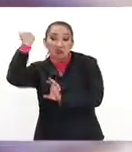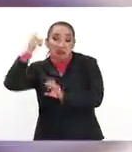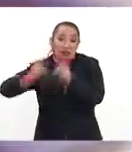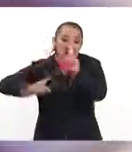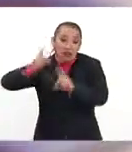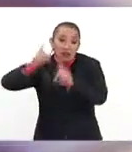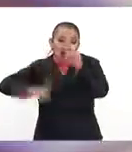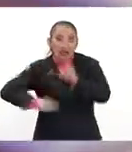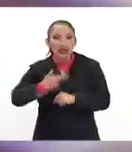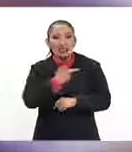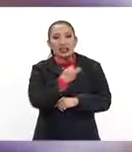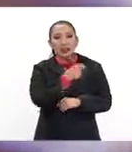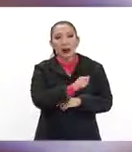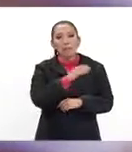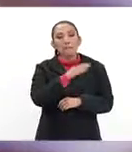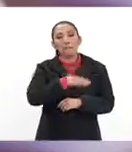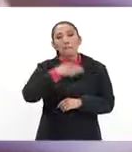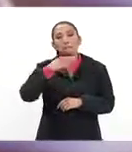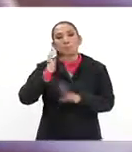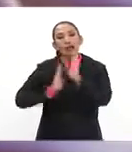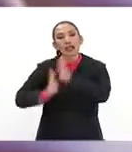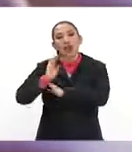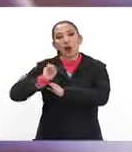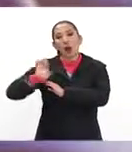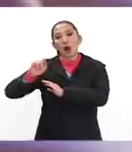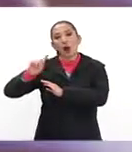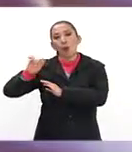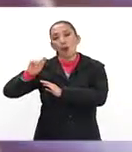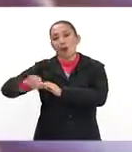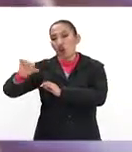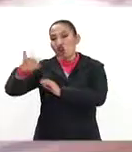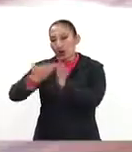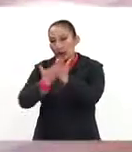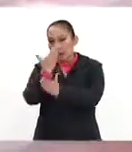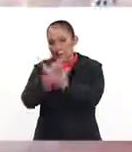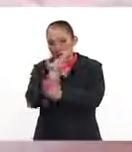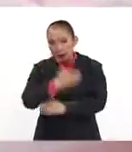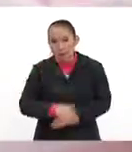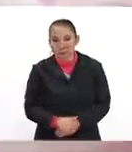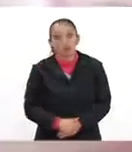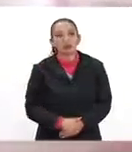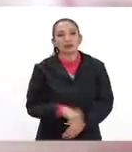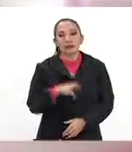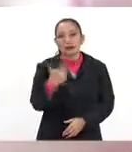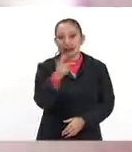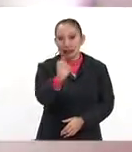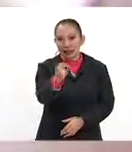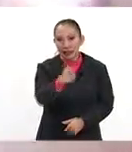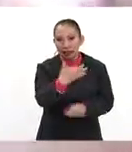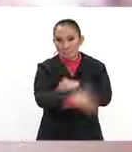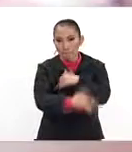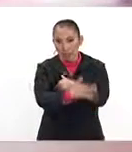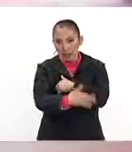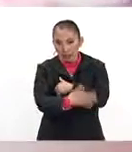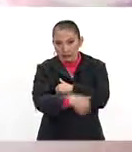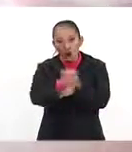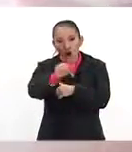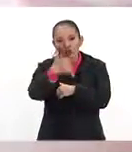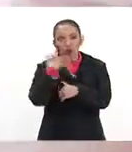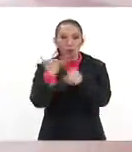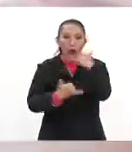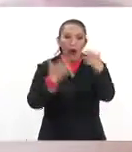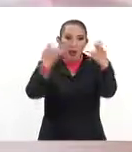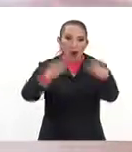Lieja y Guillermo Ochoa en Bélgica en contra del Open a las 11 de la mañana el 13 de enero. Mientras tanto, otros